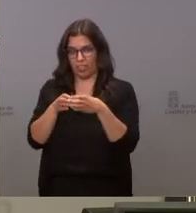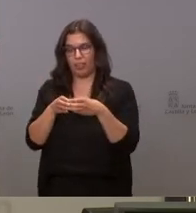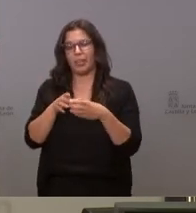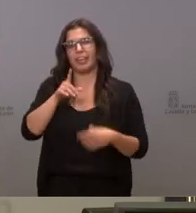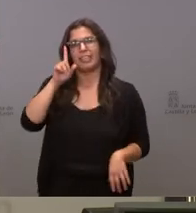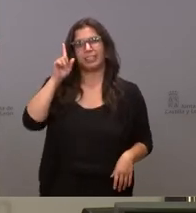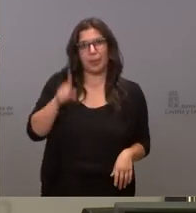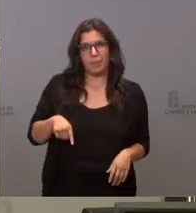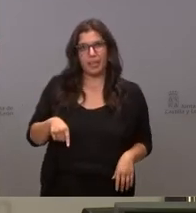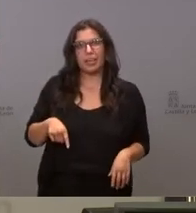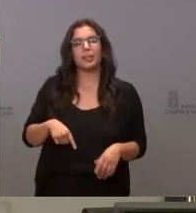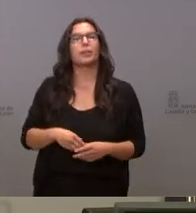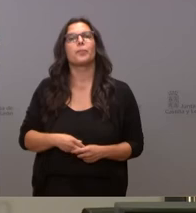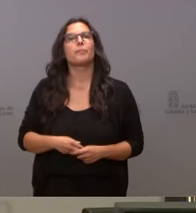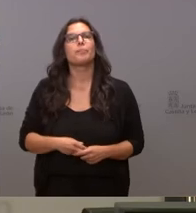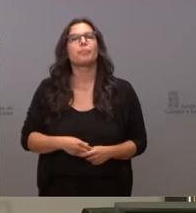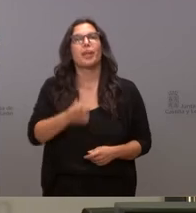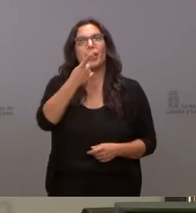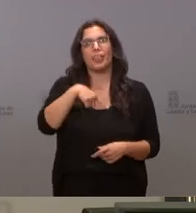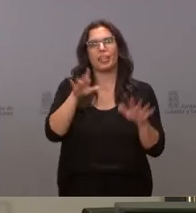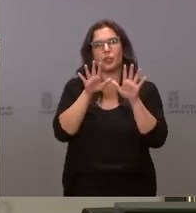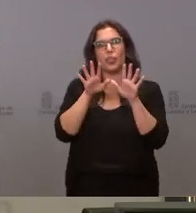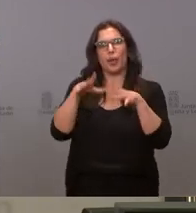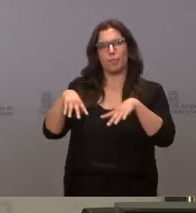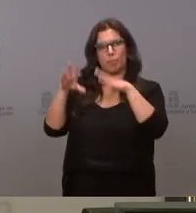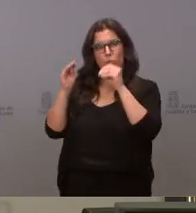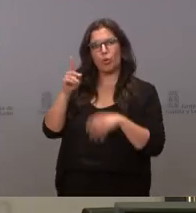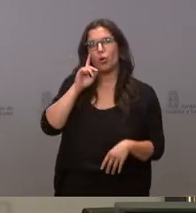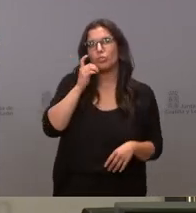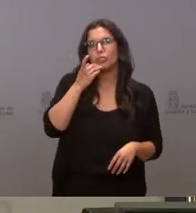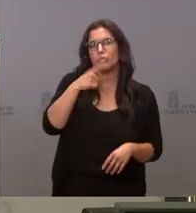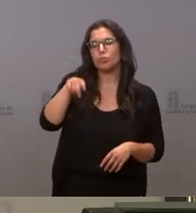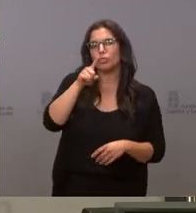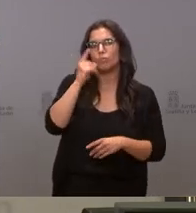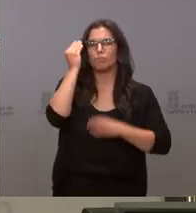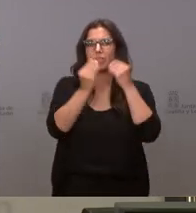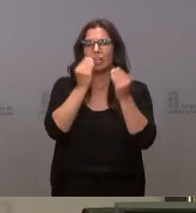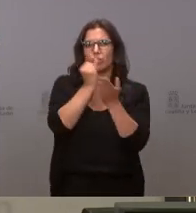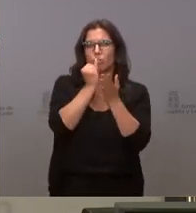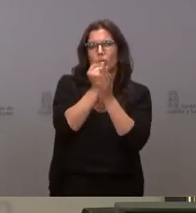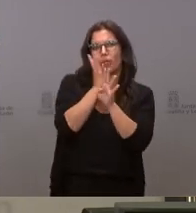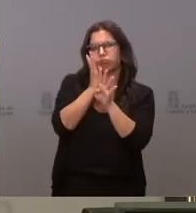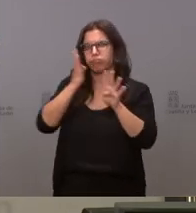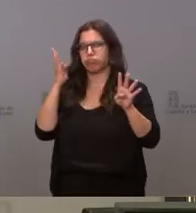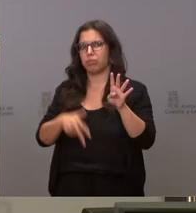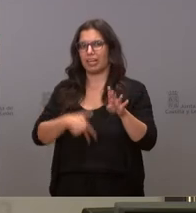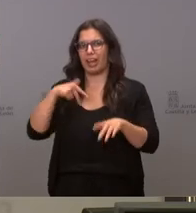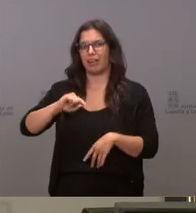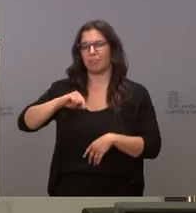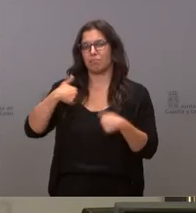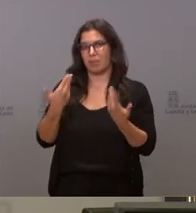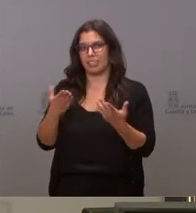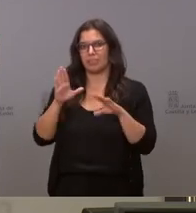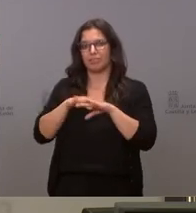hay 110 en Burgos no sé si se plantean más cribados masivos aparte de León en la población joven o si esas dos